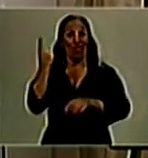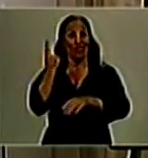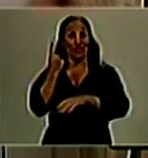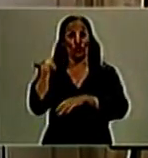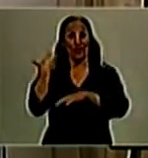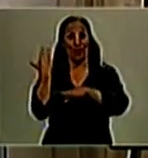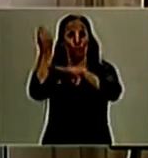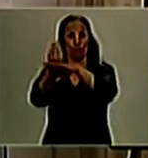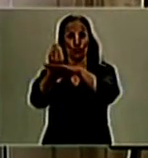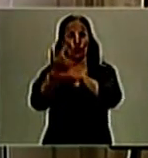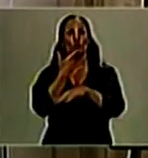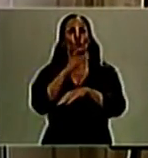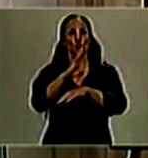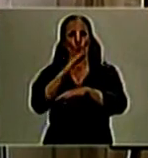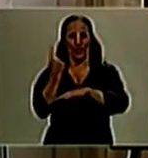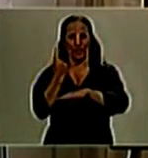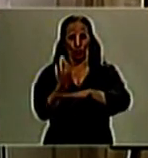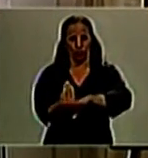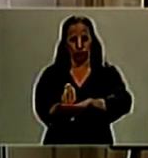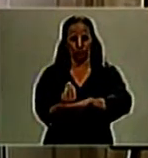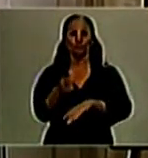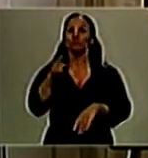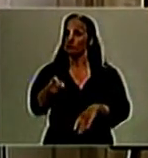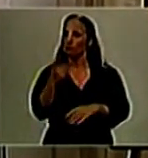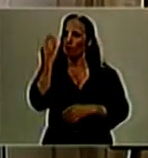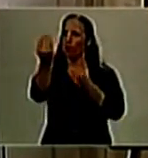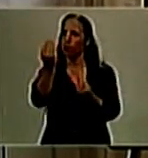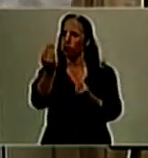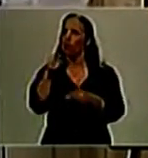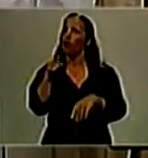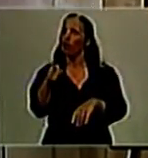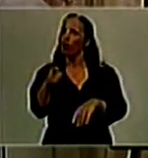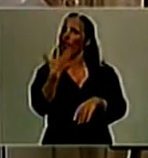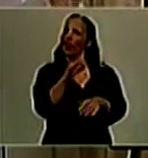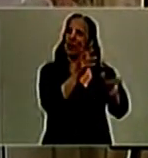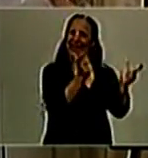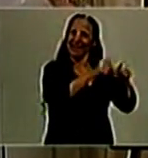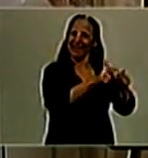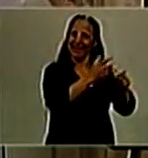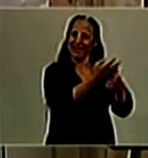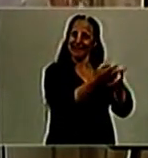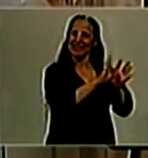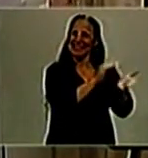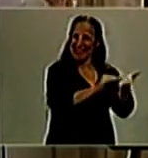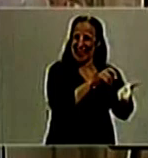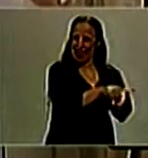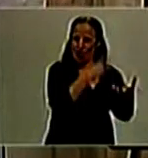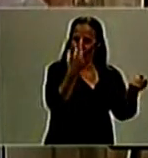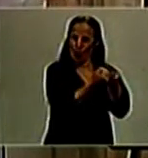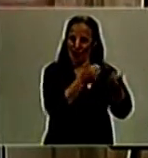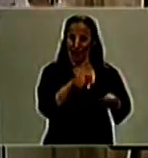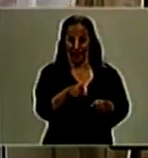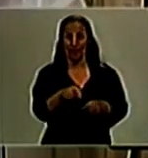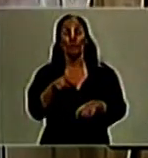que requerirán para ocupar el cargo acuerdo del Senado. Se mantiene en el ámbito del Poder Ejecutivo,